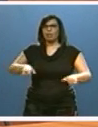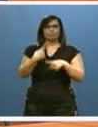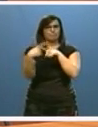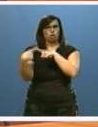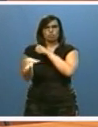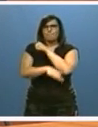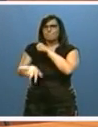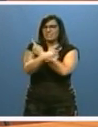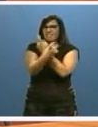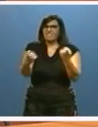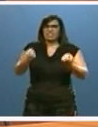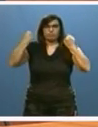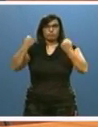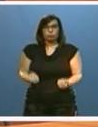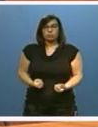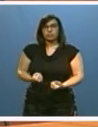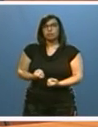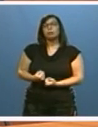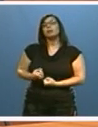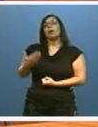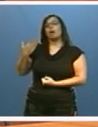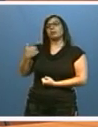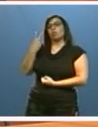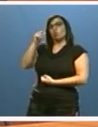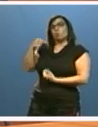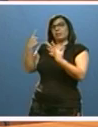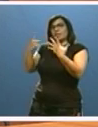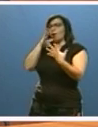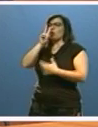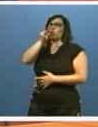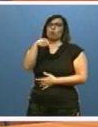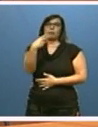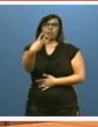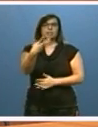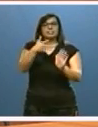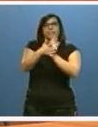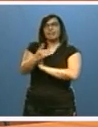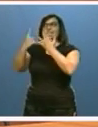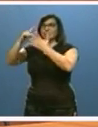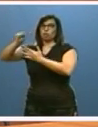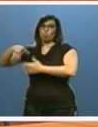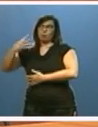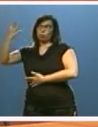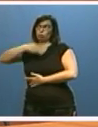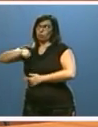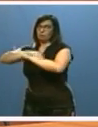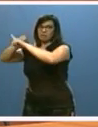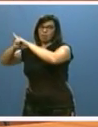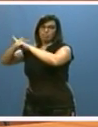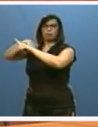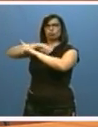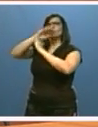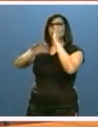que se reduce aquí del 2,6% al 2,3%, muy por debajo del 6,4% de media nacional.